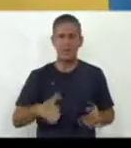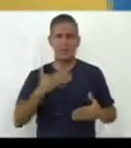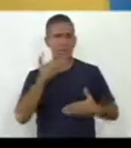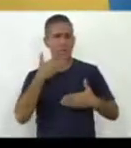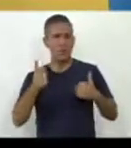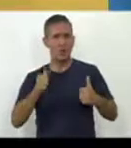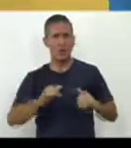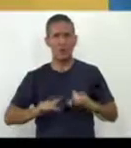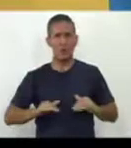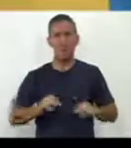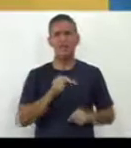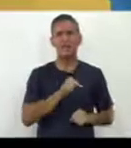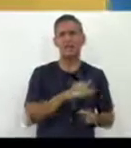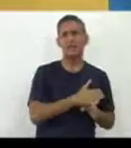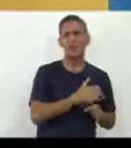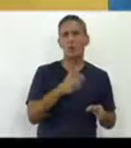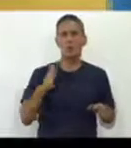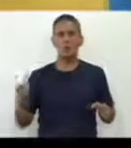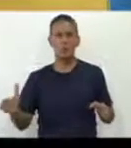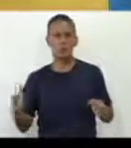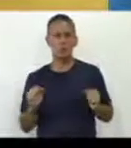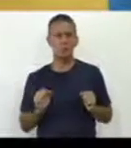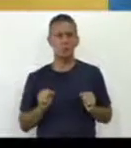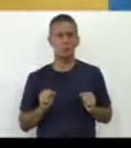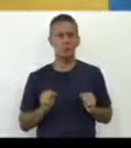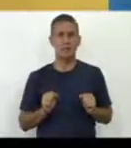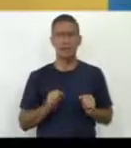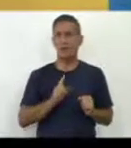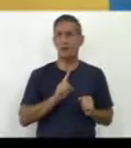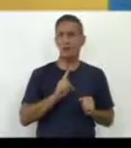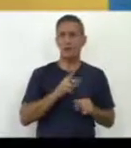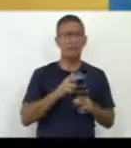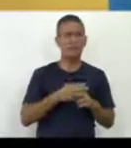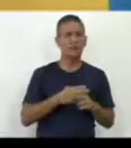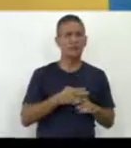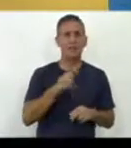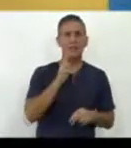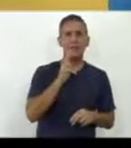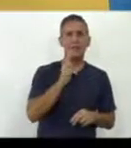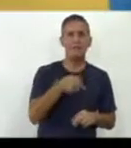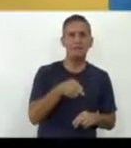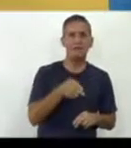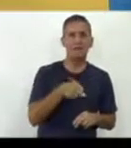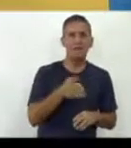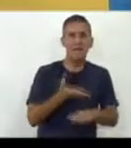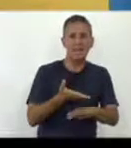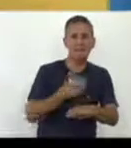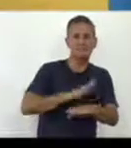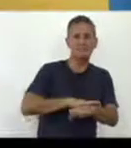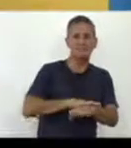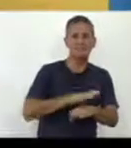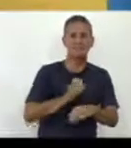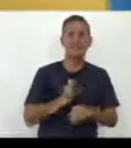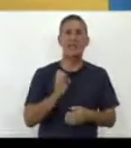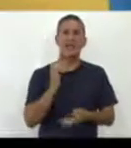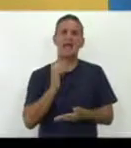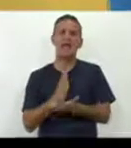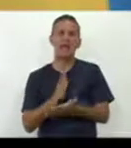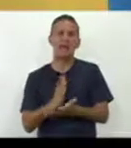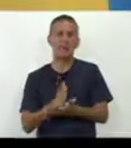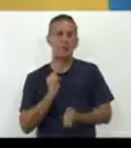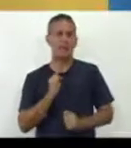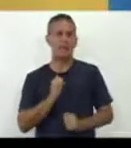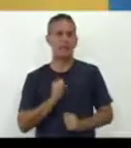Es decir, no es una etapa que deba llamarse preescolar porque es para preparar para la escuela, sino es una etapa